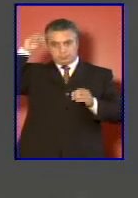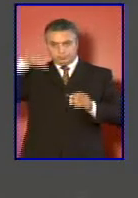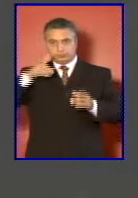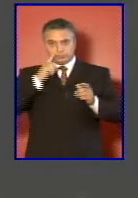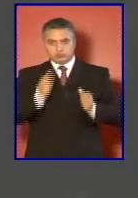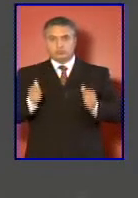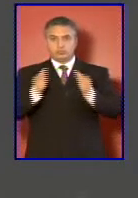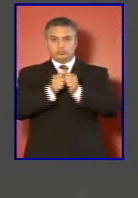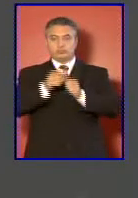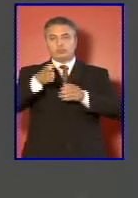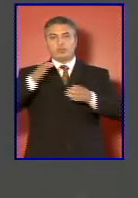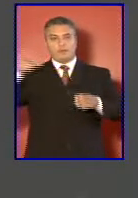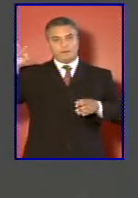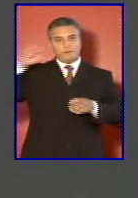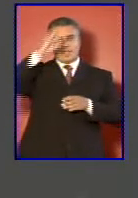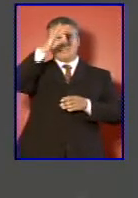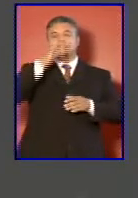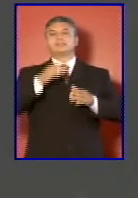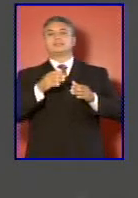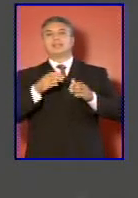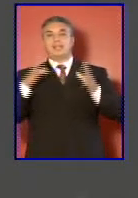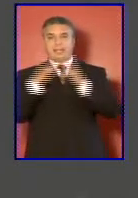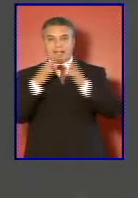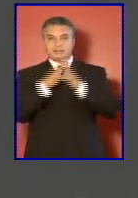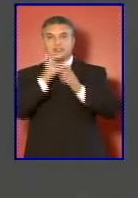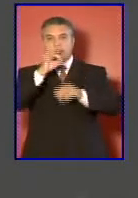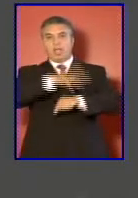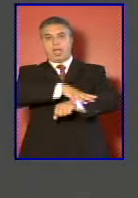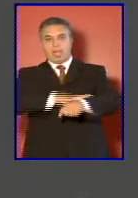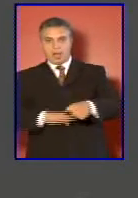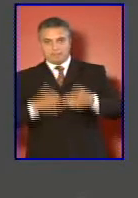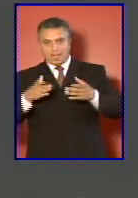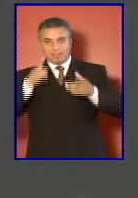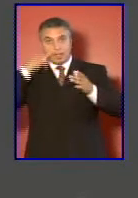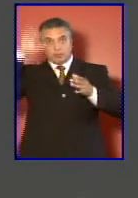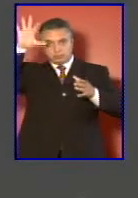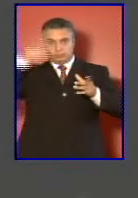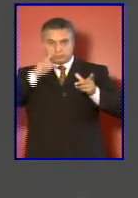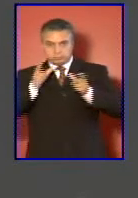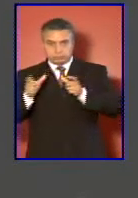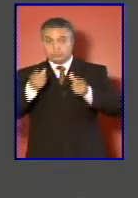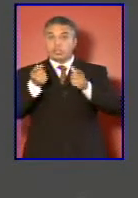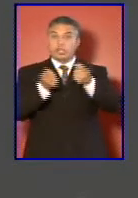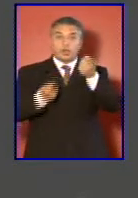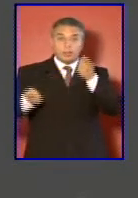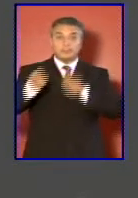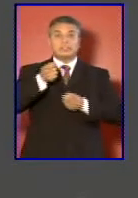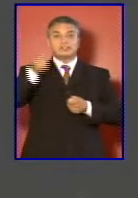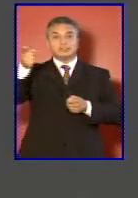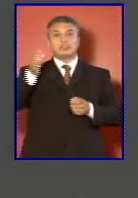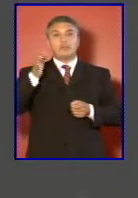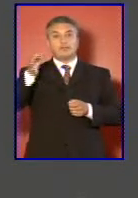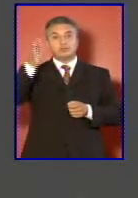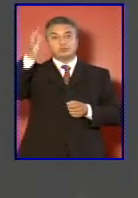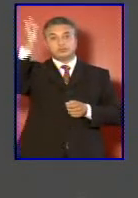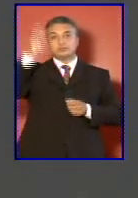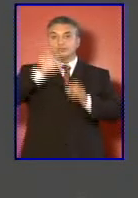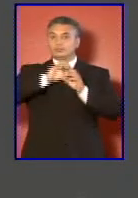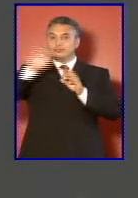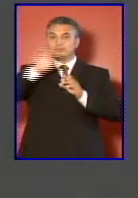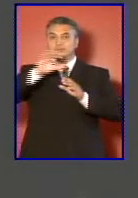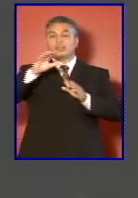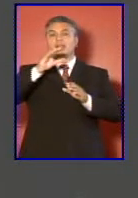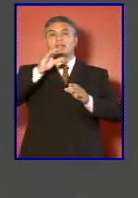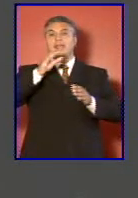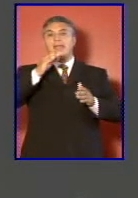de la FACH del ejército y la armada la gestión de este satélite y su comercialización futura a entes estatales